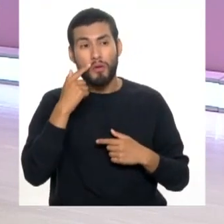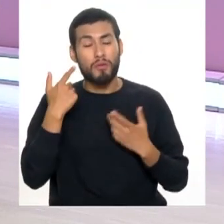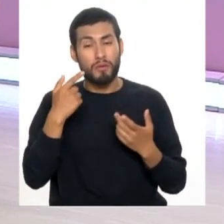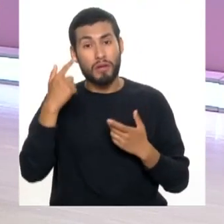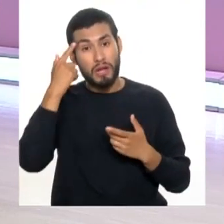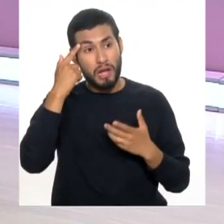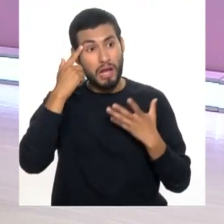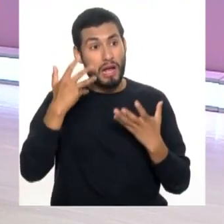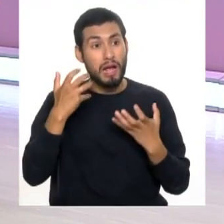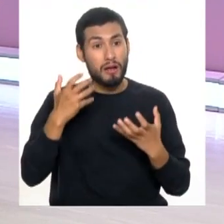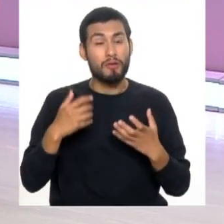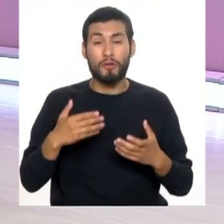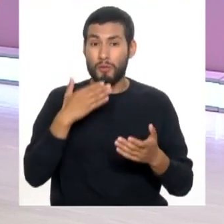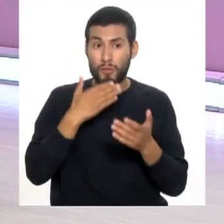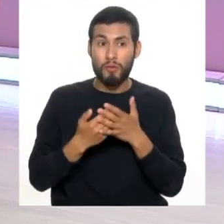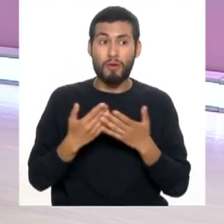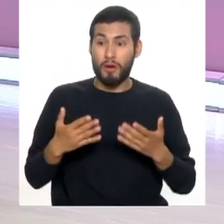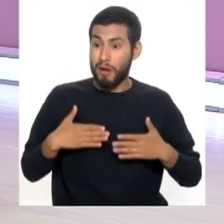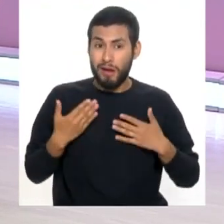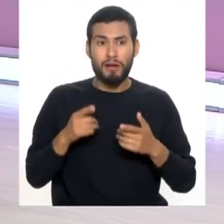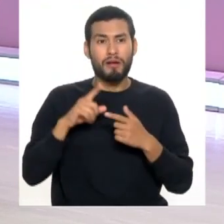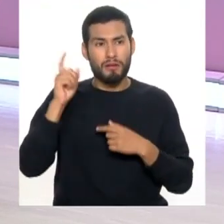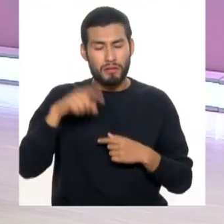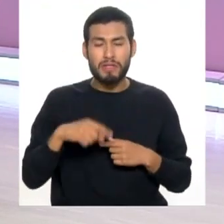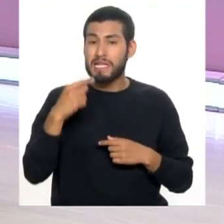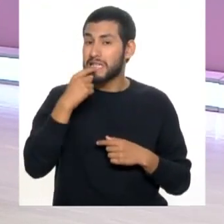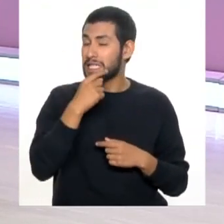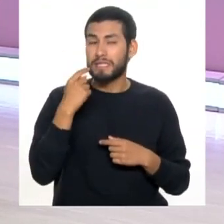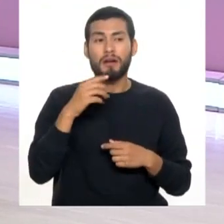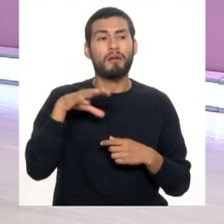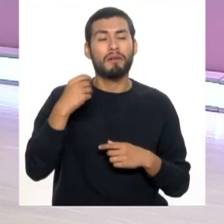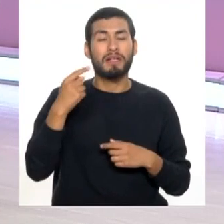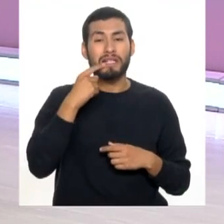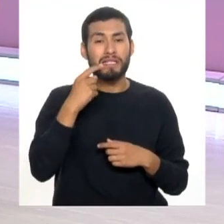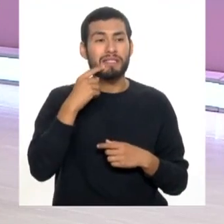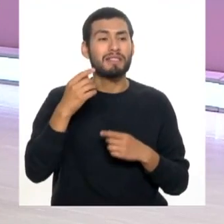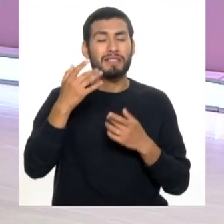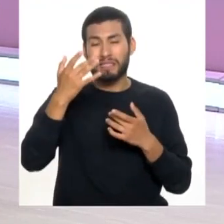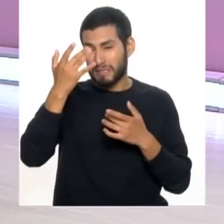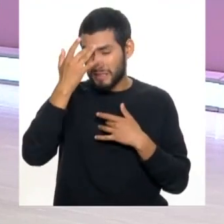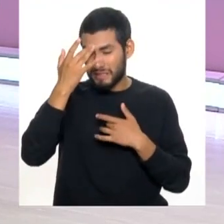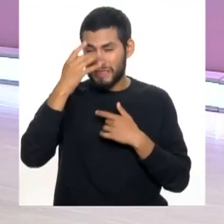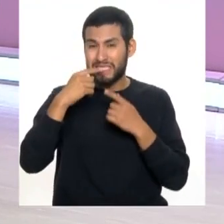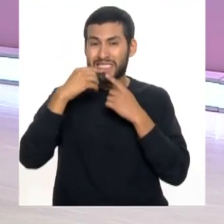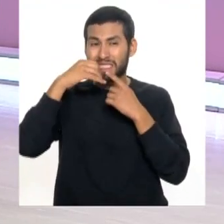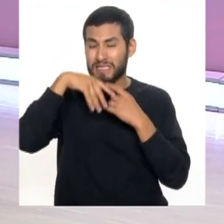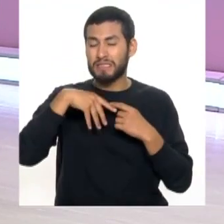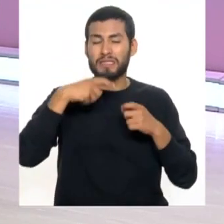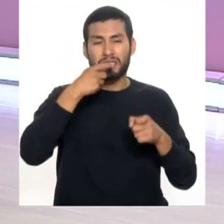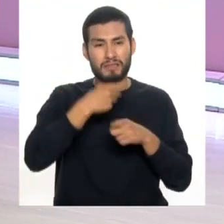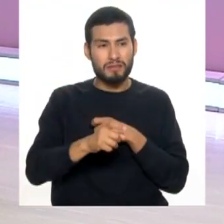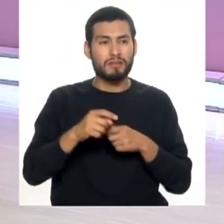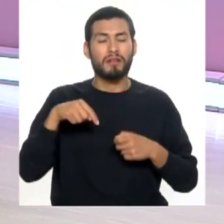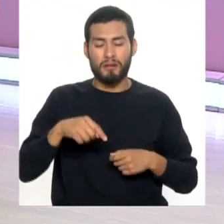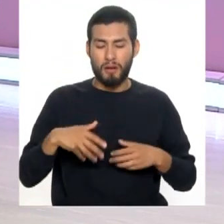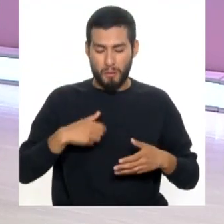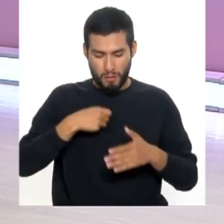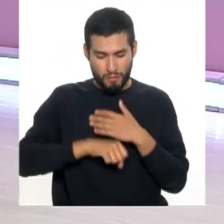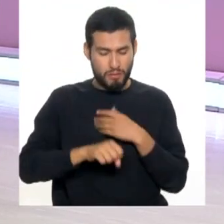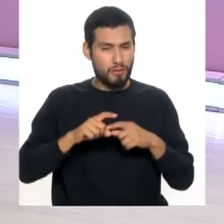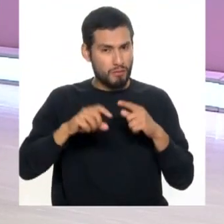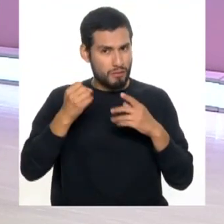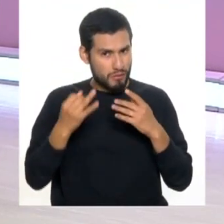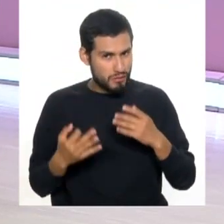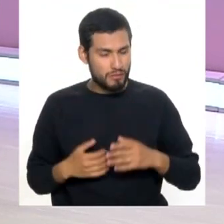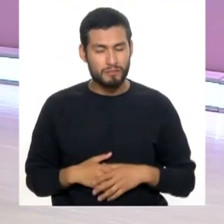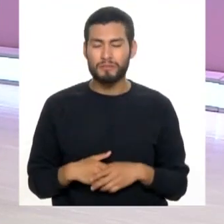interesados en tener una buena función, a lo mejor hay que revisarse los dientes porque ahí tiene una infección crónica que está dañando su fertilidad y cosas por el otro.